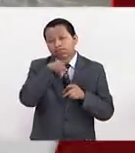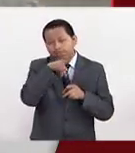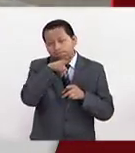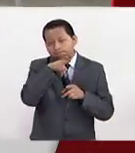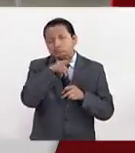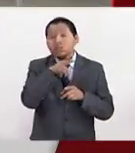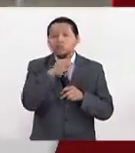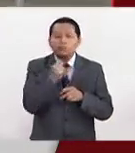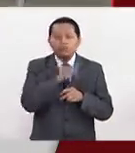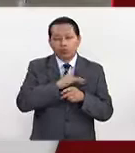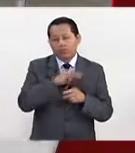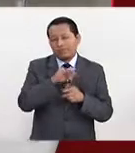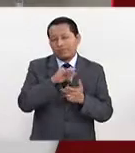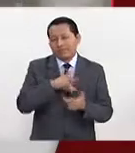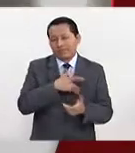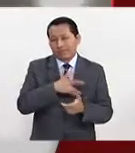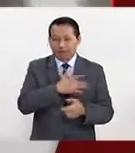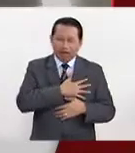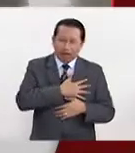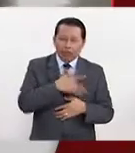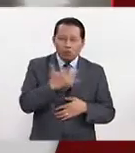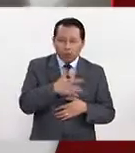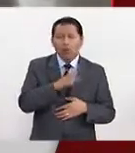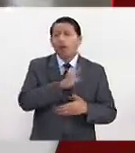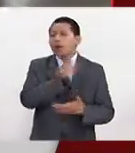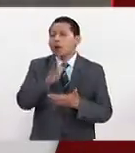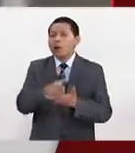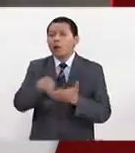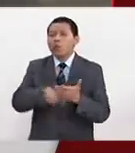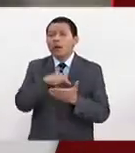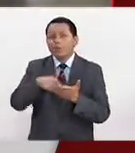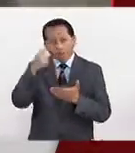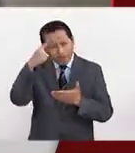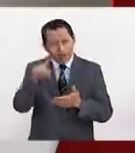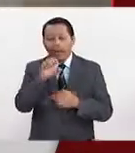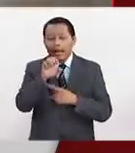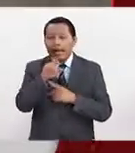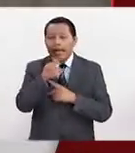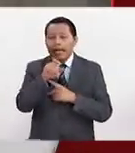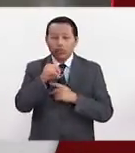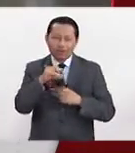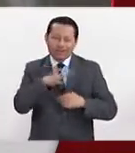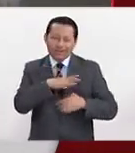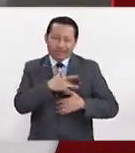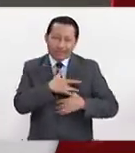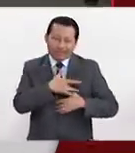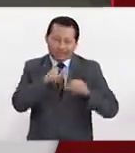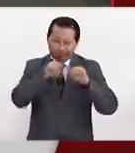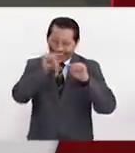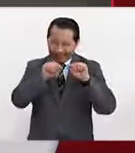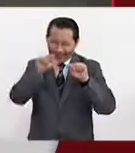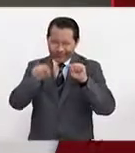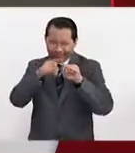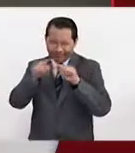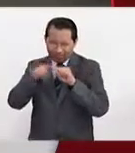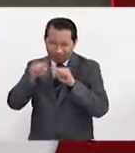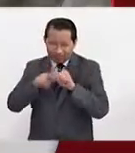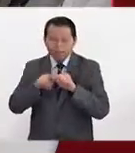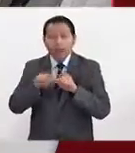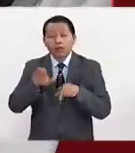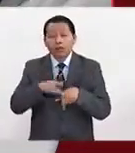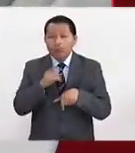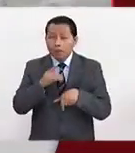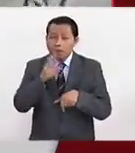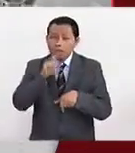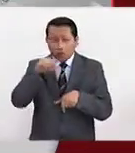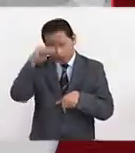electrocardiograma. Y muchas veces se confunden, dicen que están mal del estómago, piensan que se están infartando. Es mejor pensar que te estás infartando, que solamente